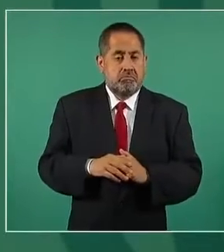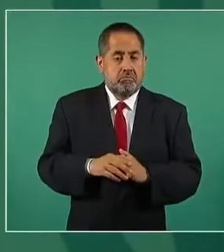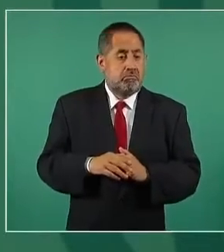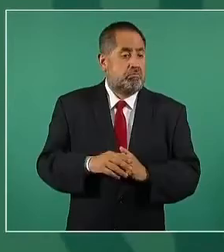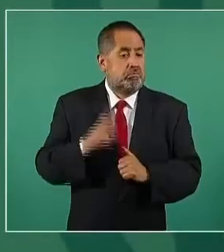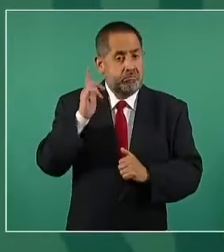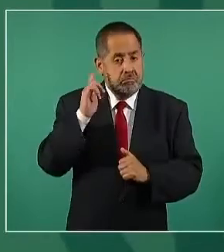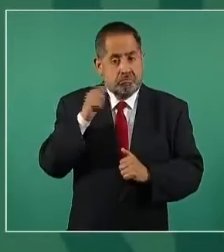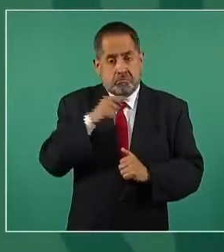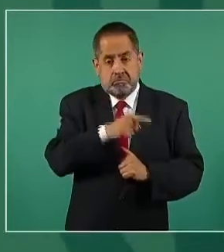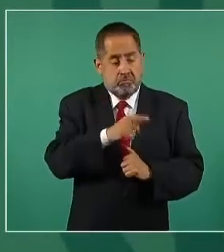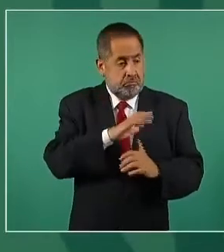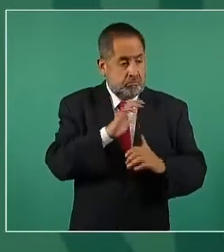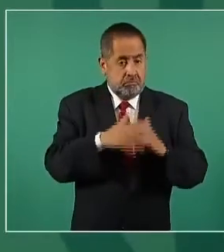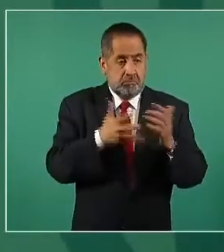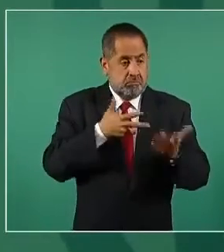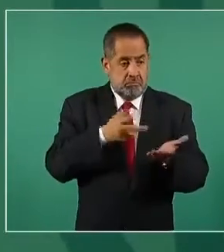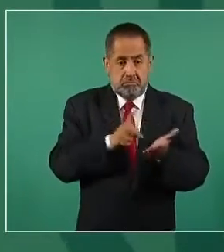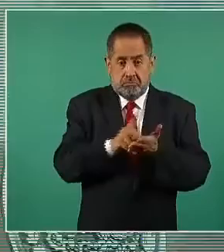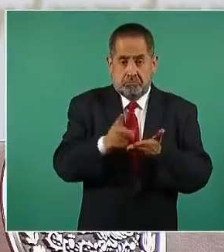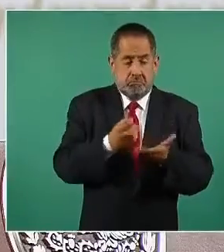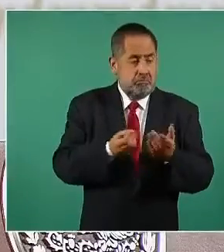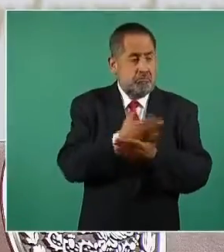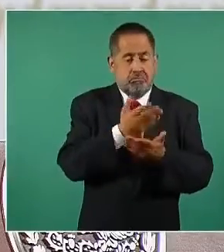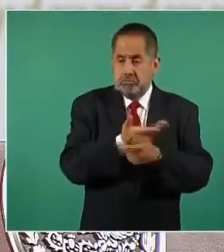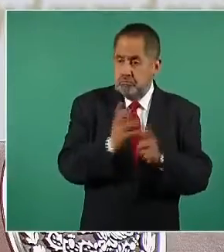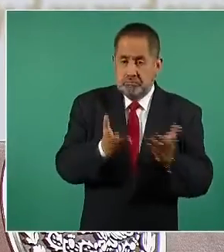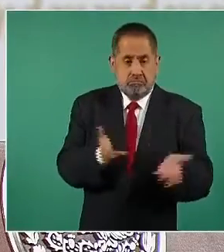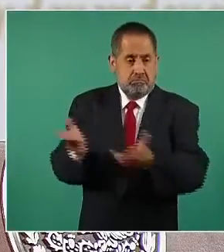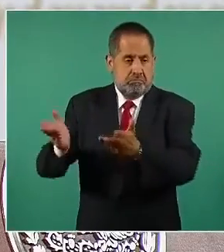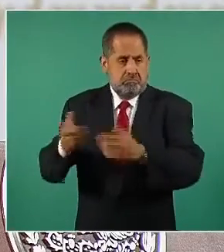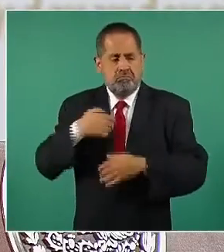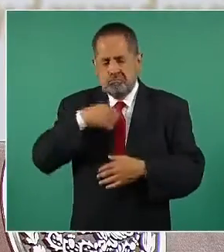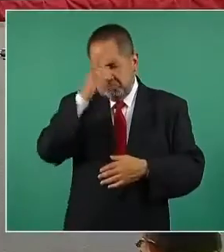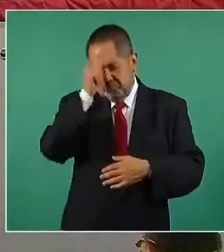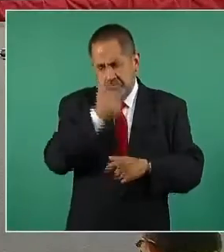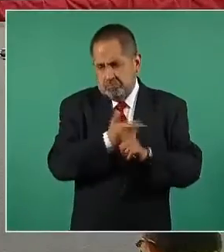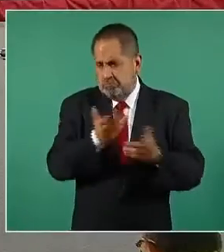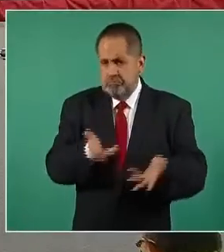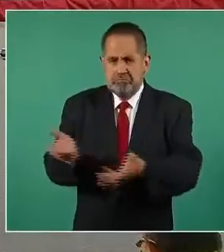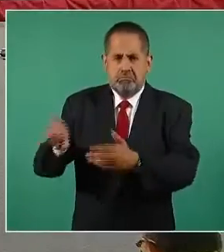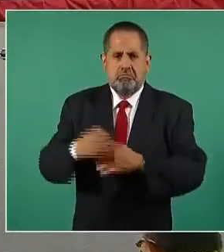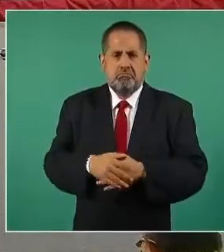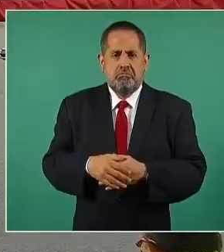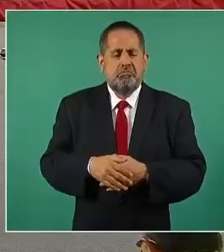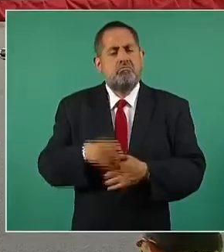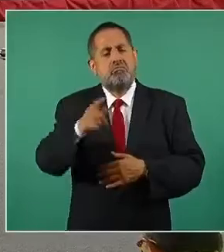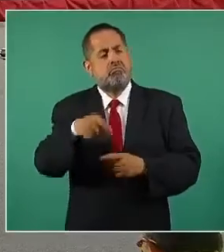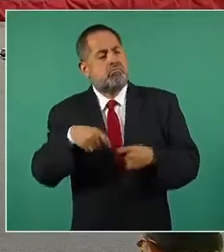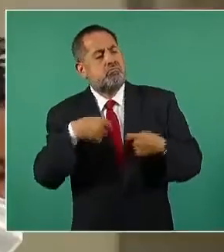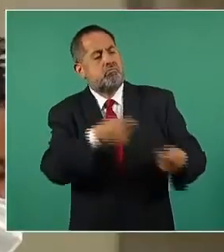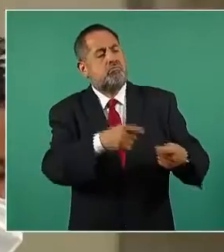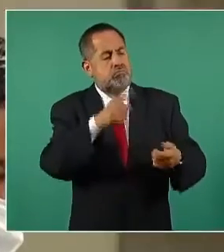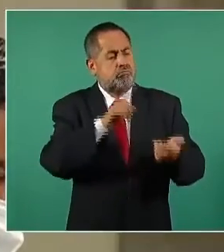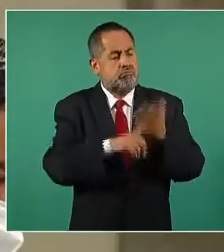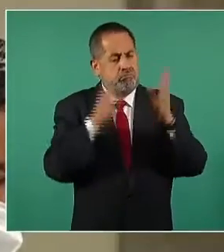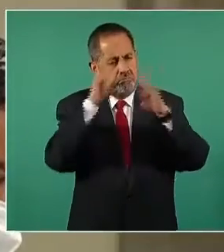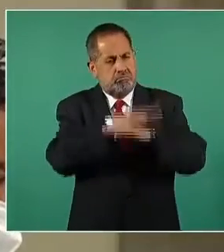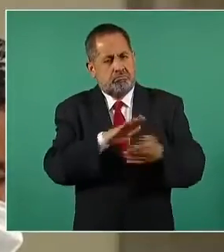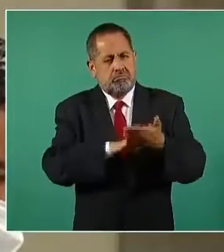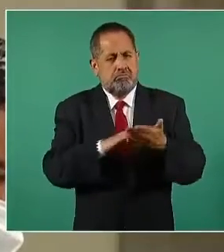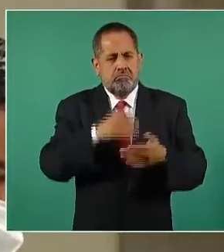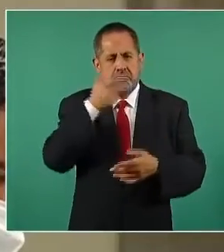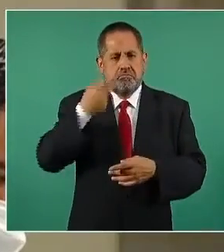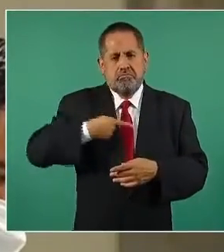ya tiene derecho a salir, que yo no me opongo a eso. ¿Usted le daría la amnistía para reos de la